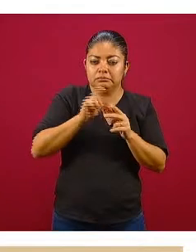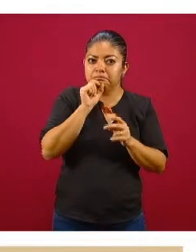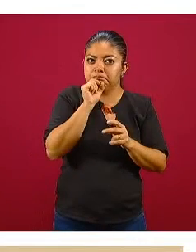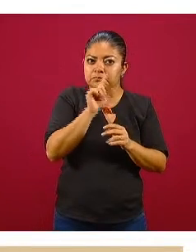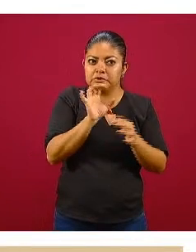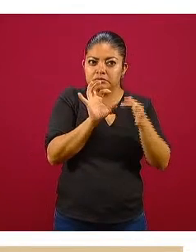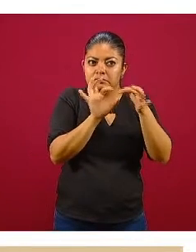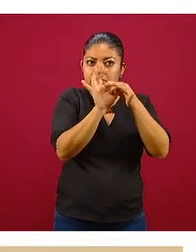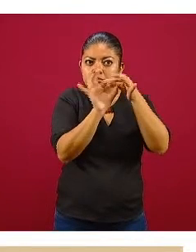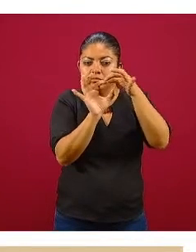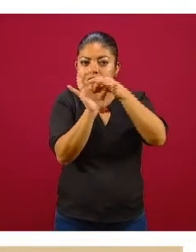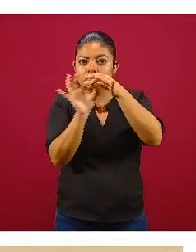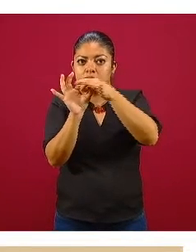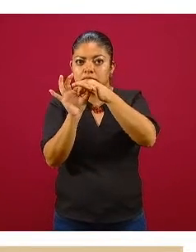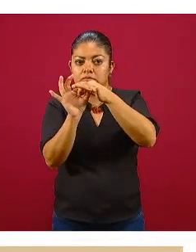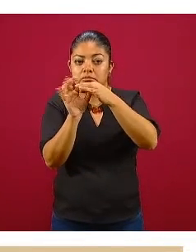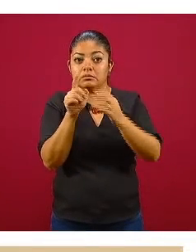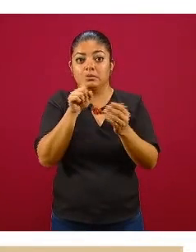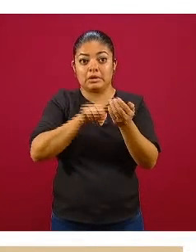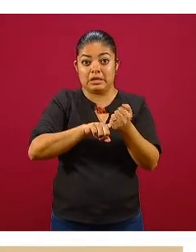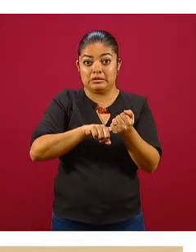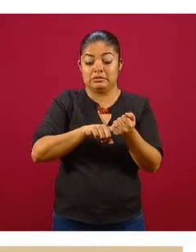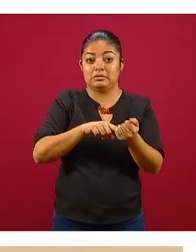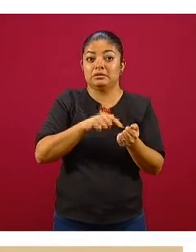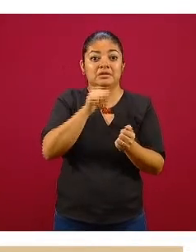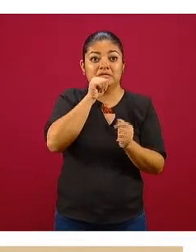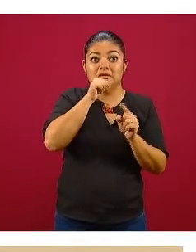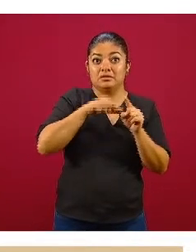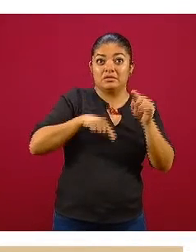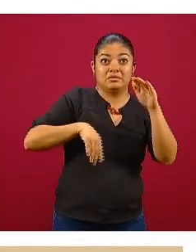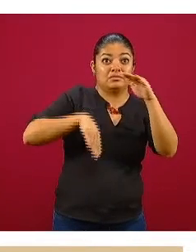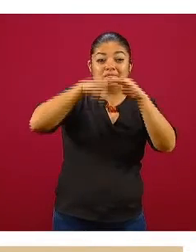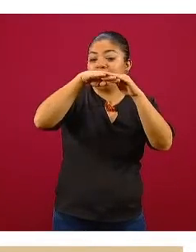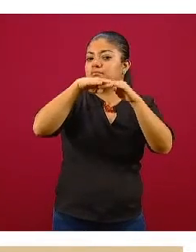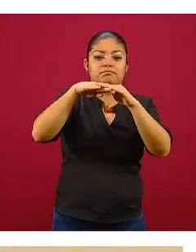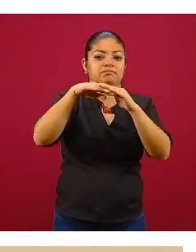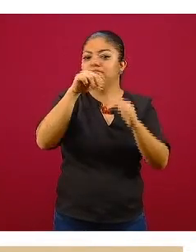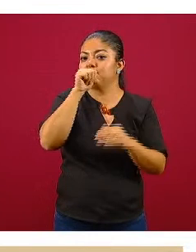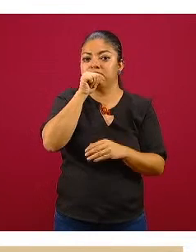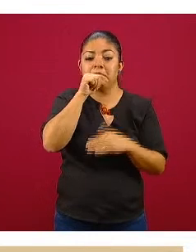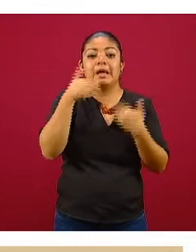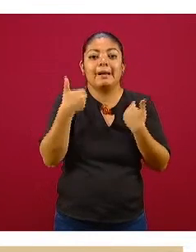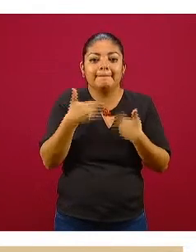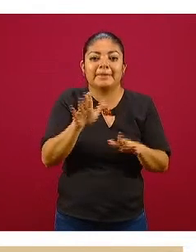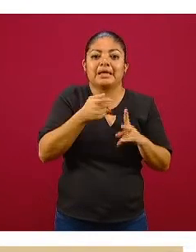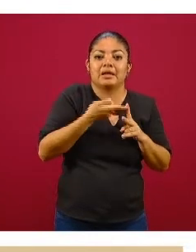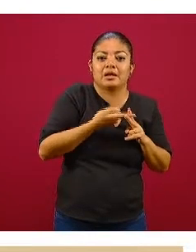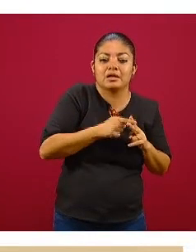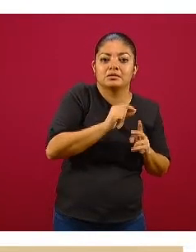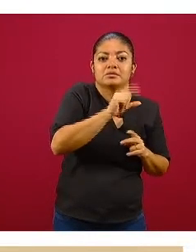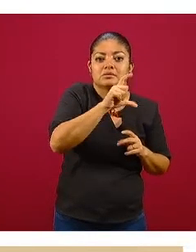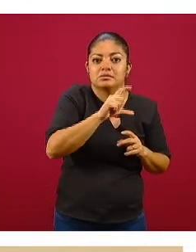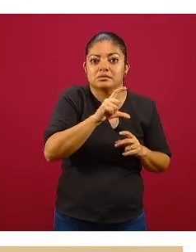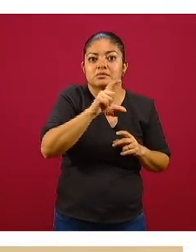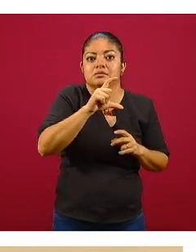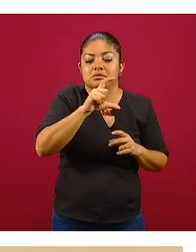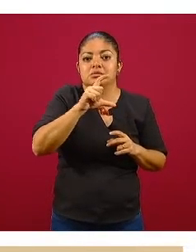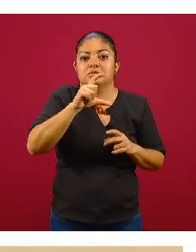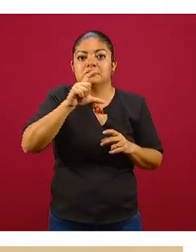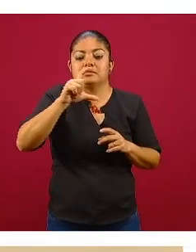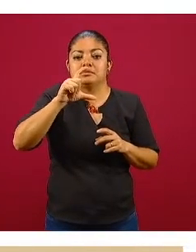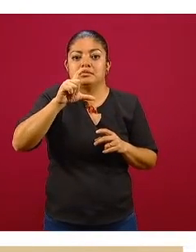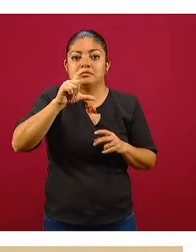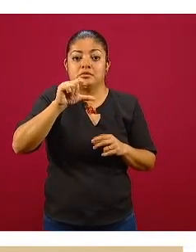estamos todavía antes del momento cumbre predicho que es para el bueno estamos ya prácticamente